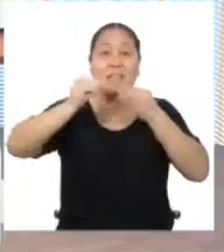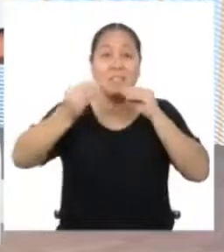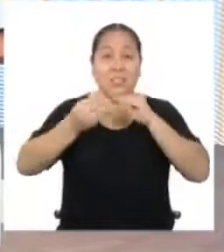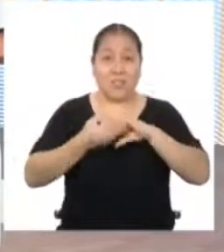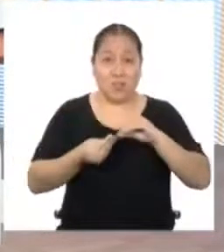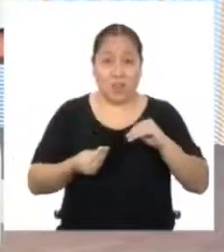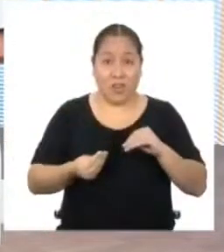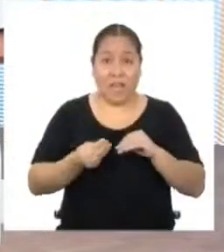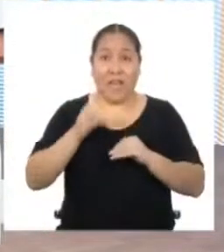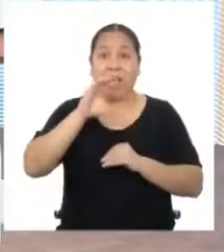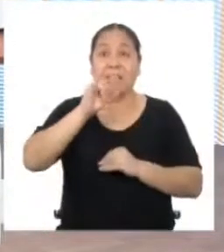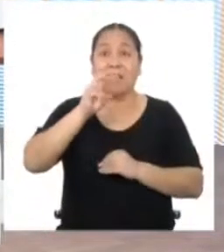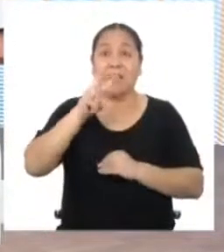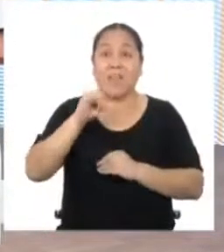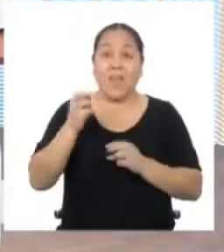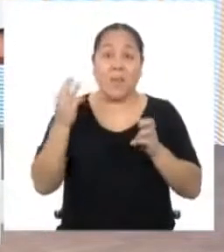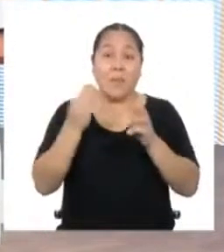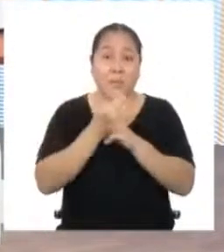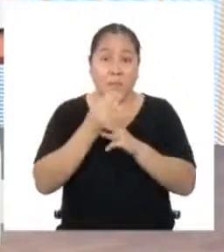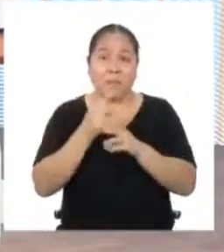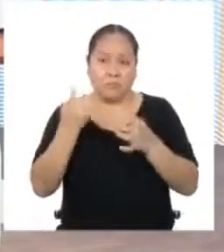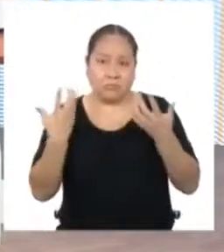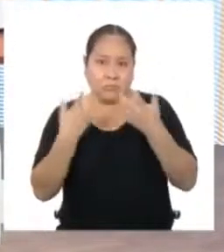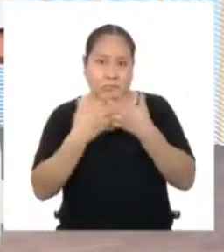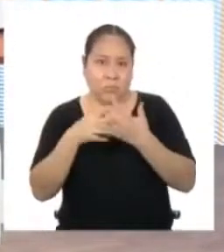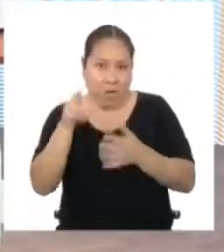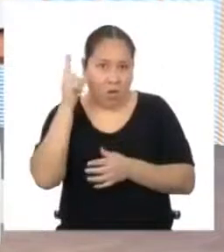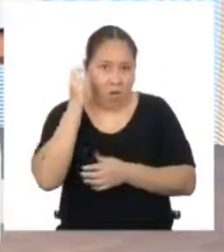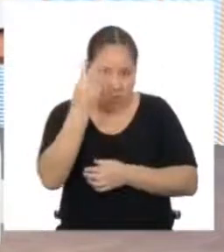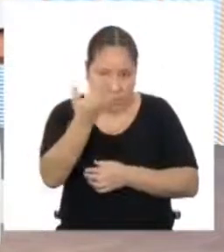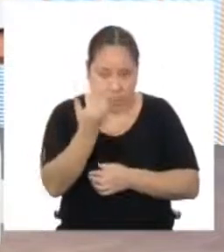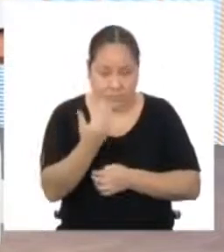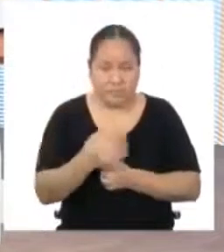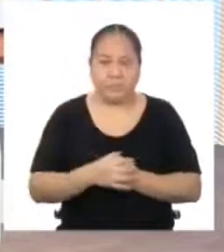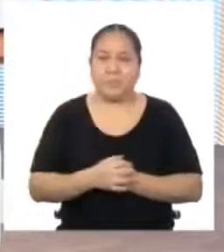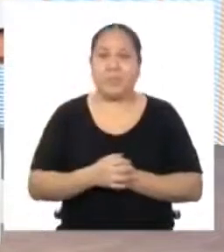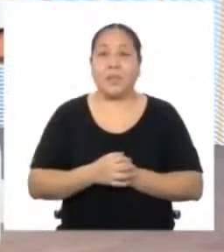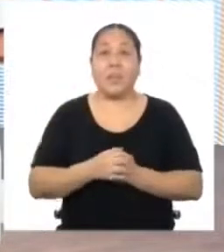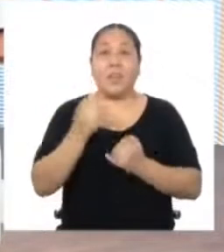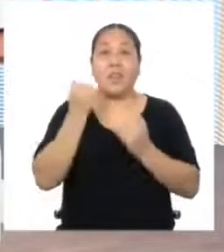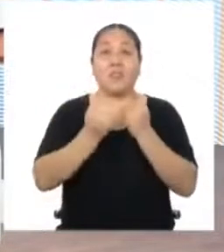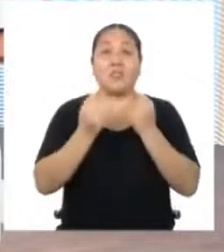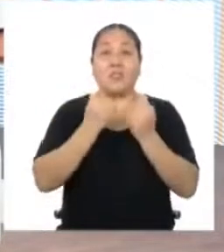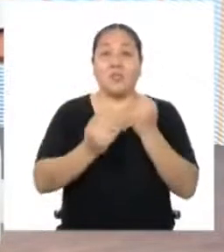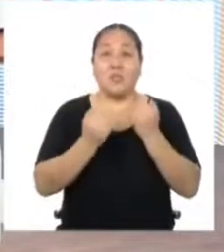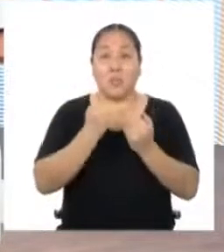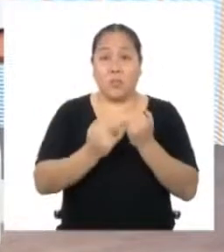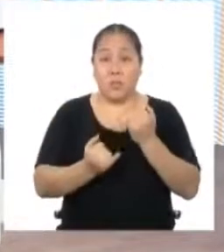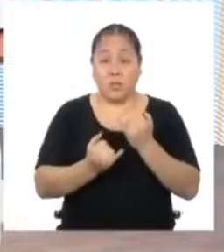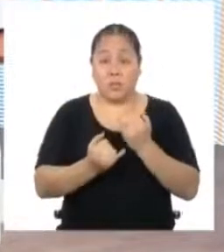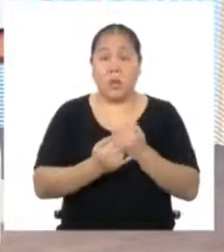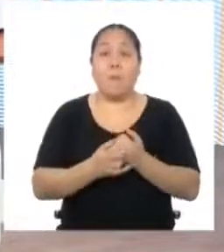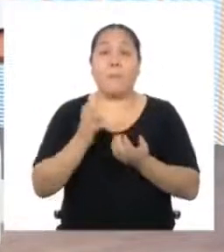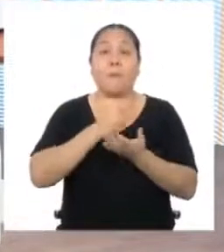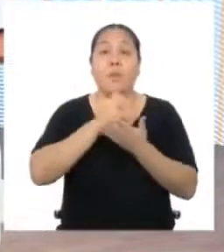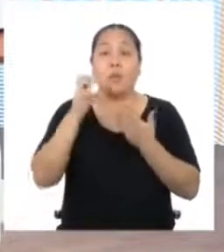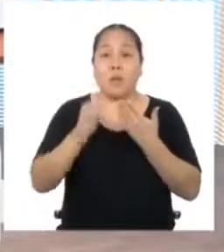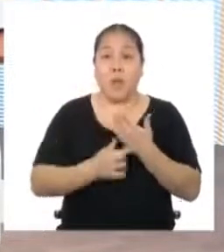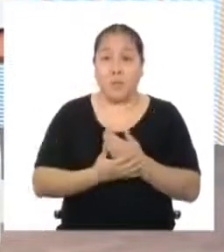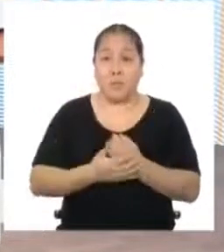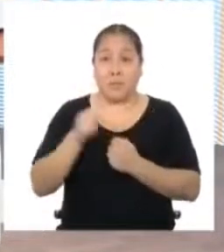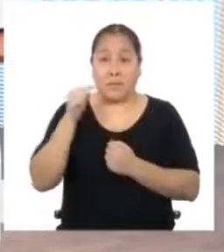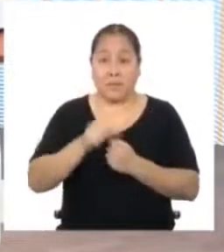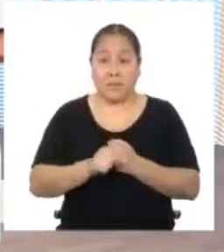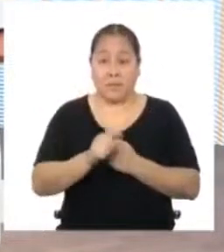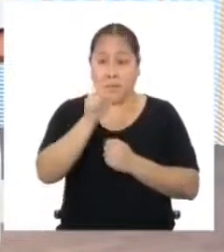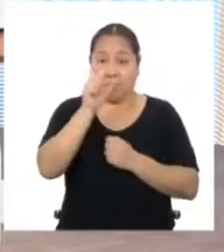cívica y matemática tienen que ver Escúchenme y lo entenderán Los últimos programas de DPSC me han motivado muchísimo a